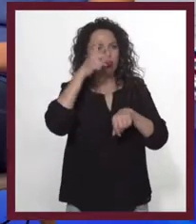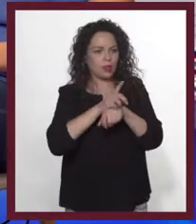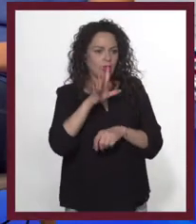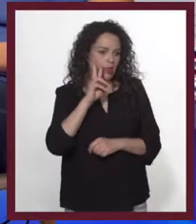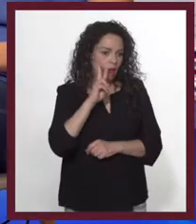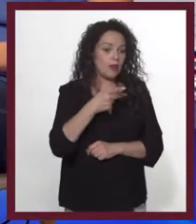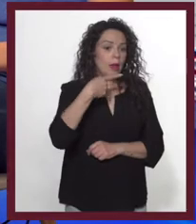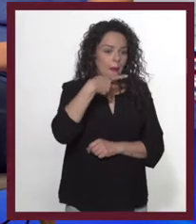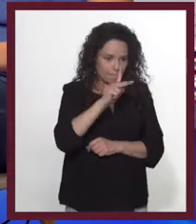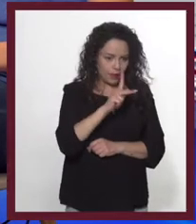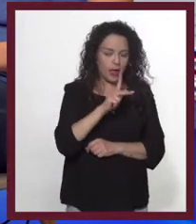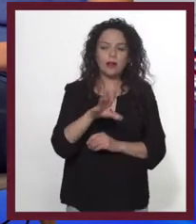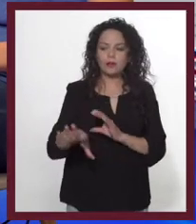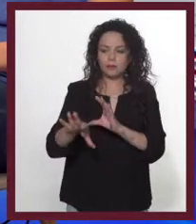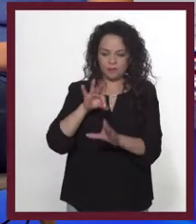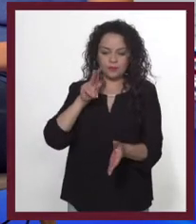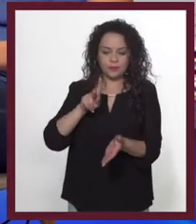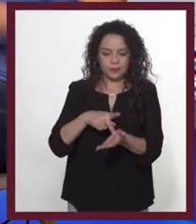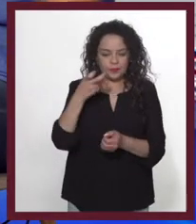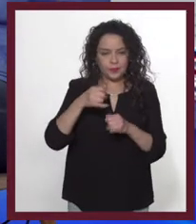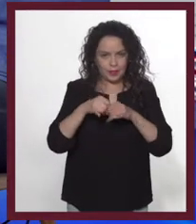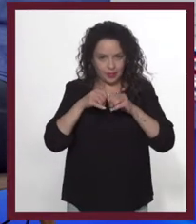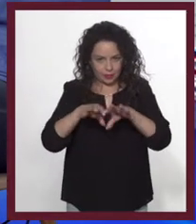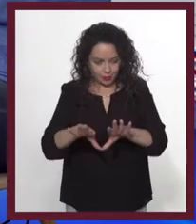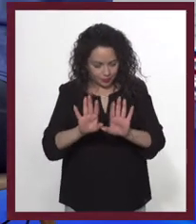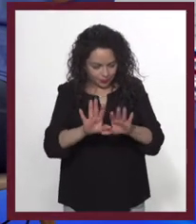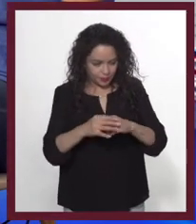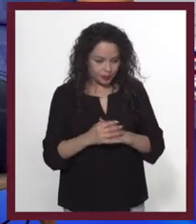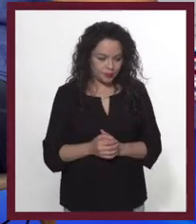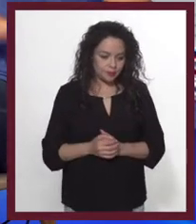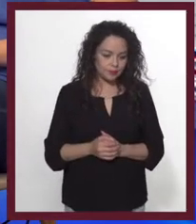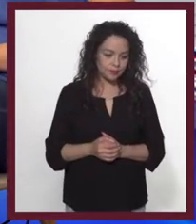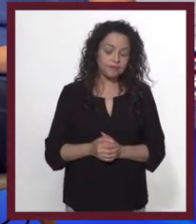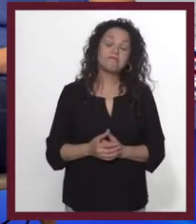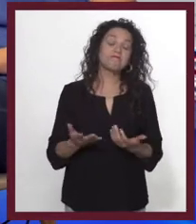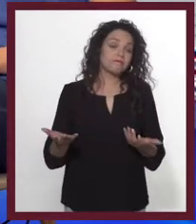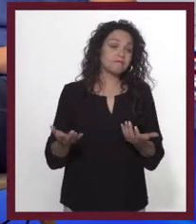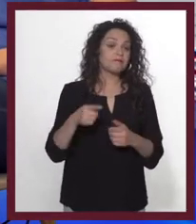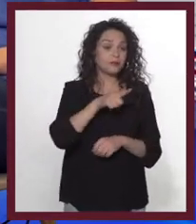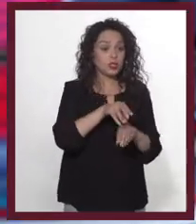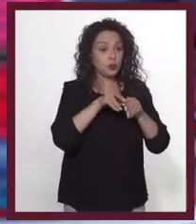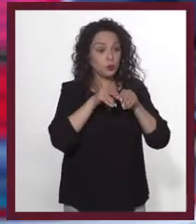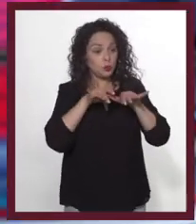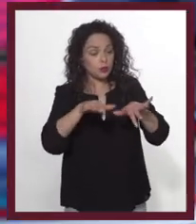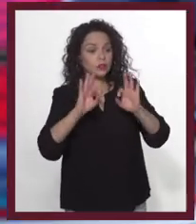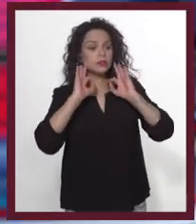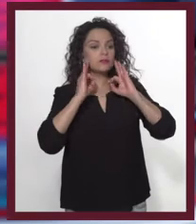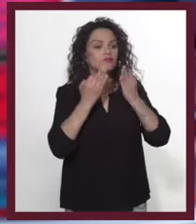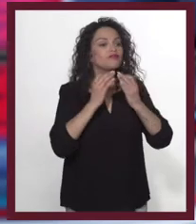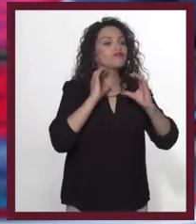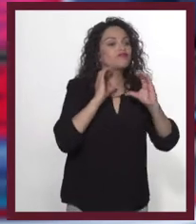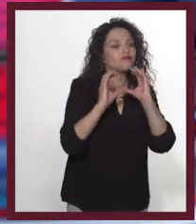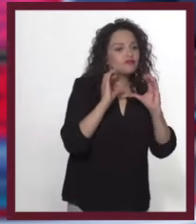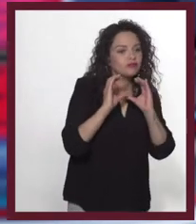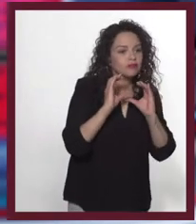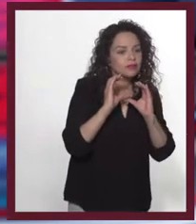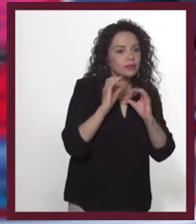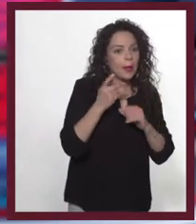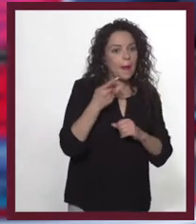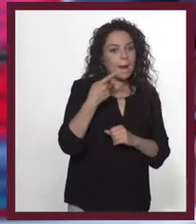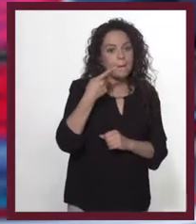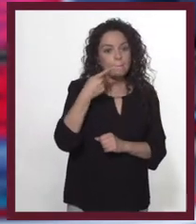ya lo vimos otro día, pero vale la pena recuperarlo. Mmm, claro. La publicidad es una forma de